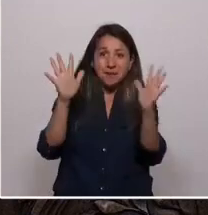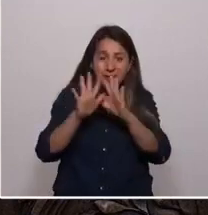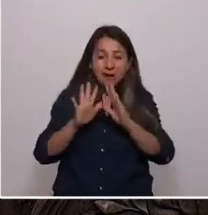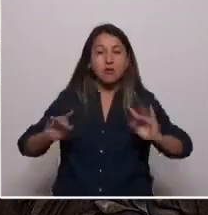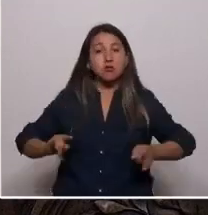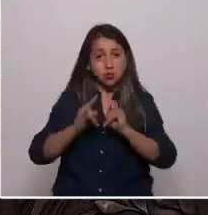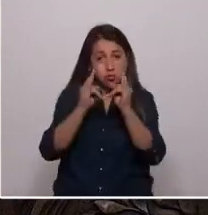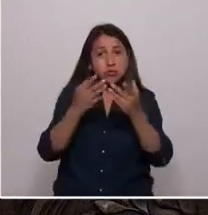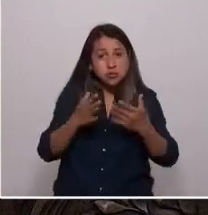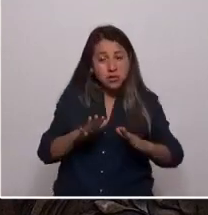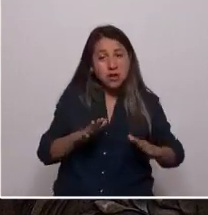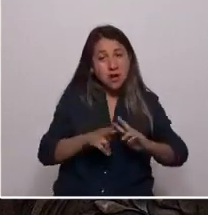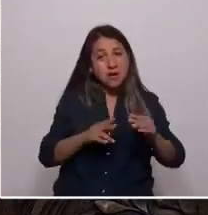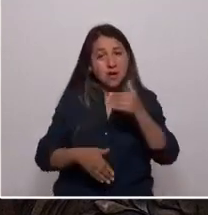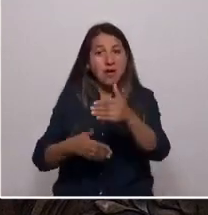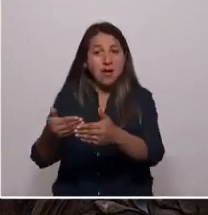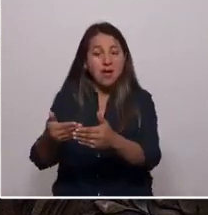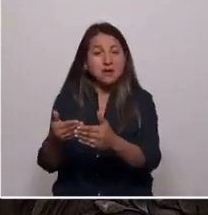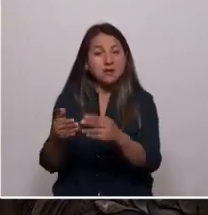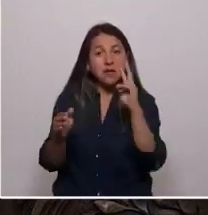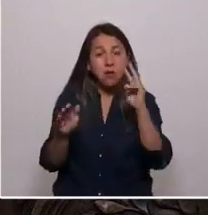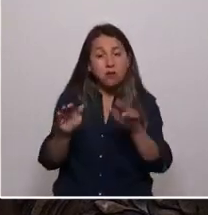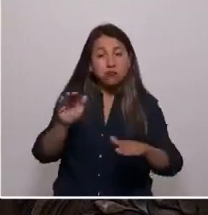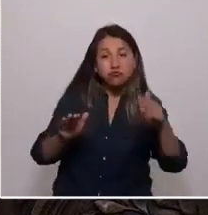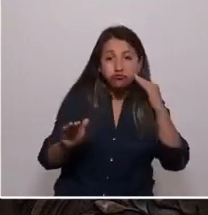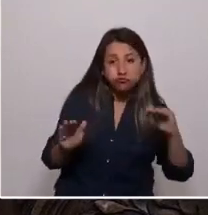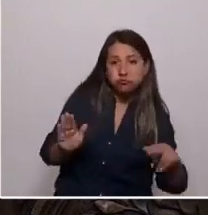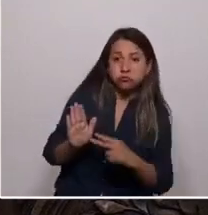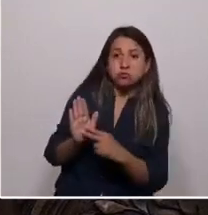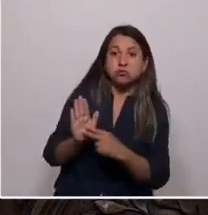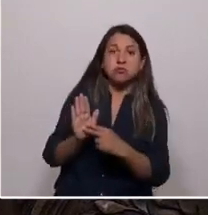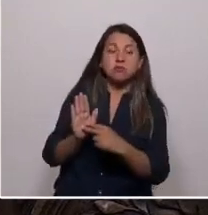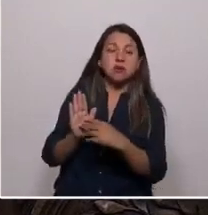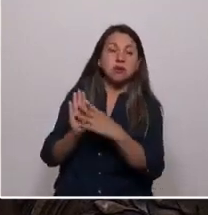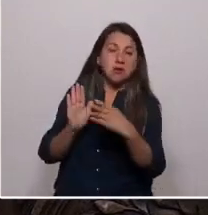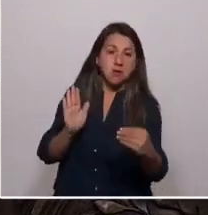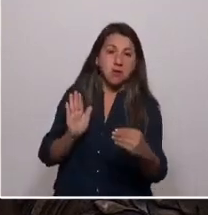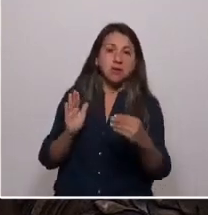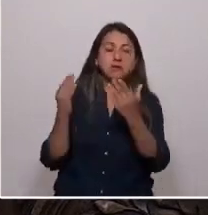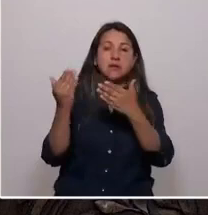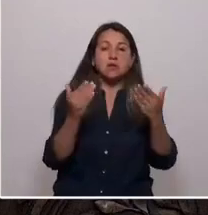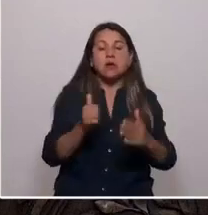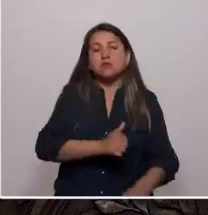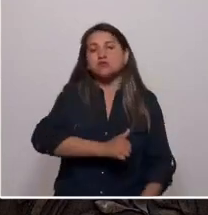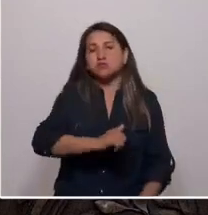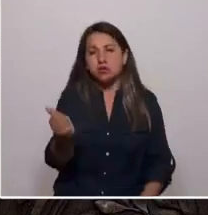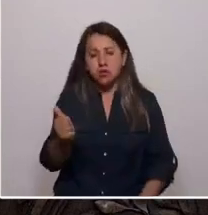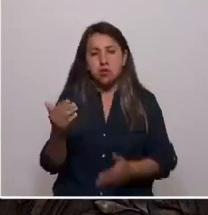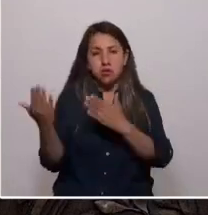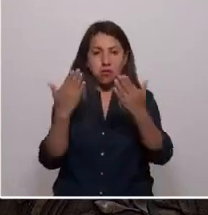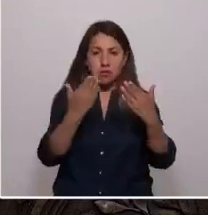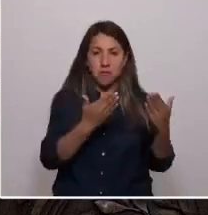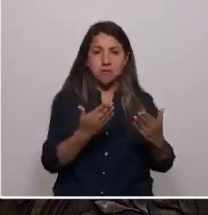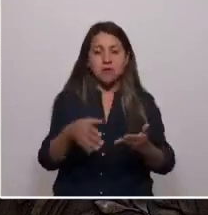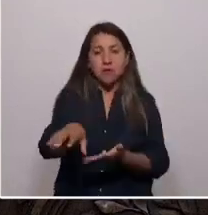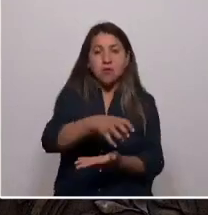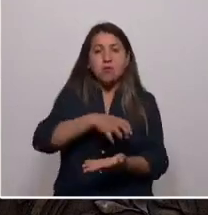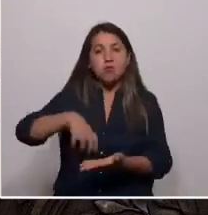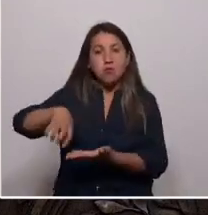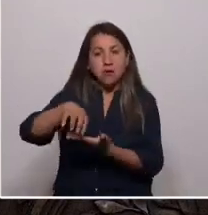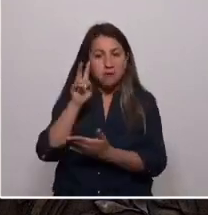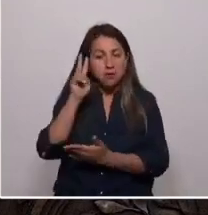camino que también sirve de ejemplo a nuestras generaciones. Y por supuesto, saludos a todos y todas quienes componen los pueblos de Chile.